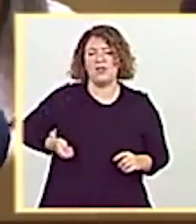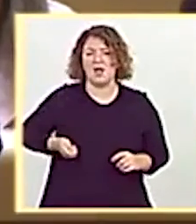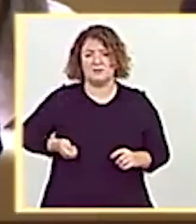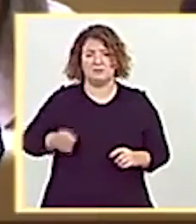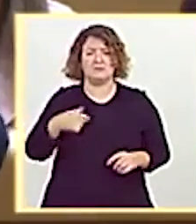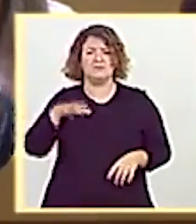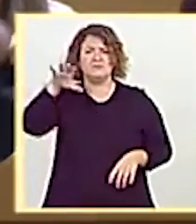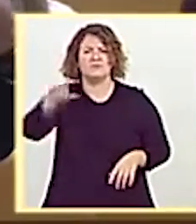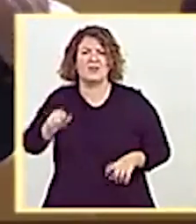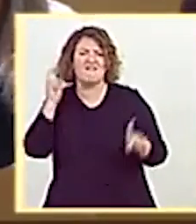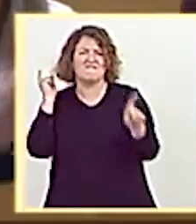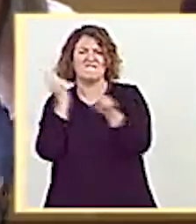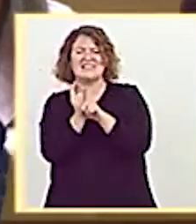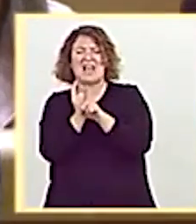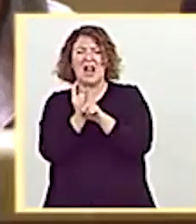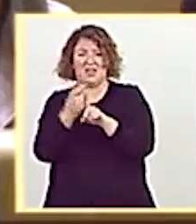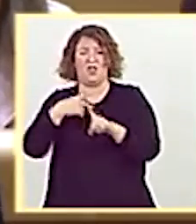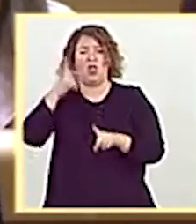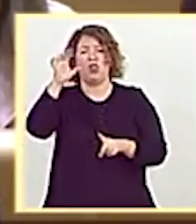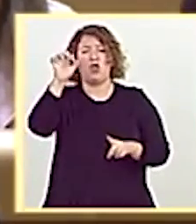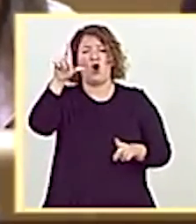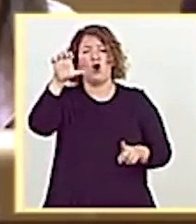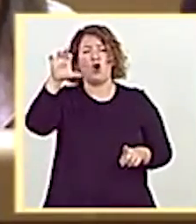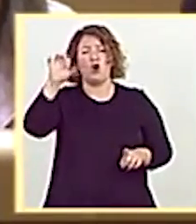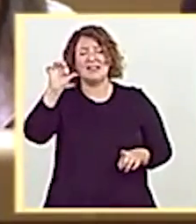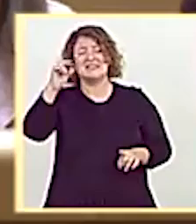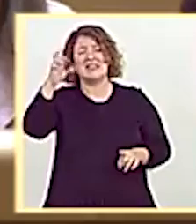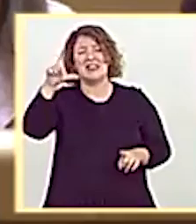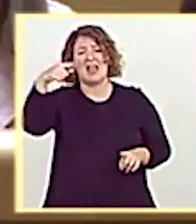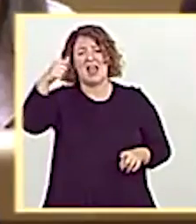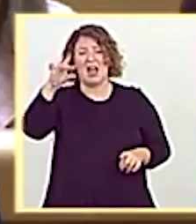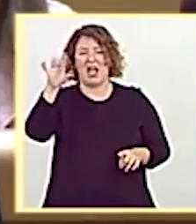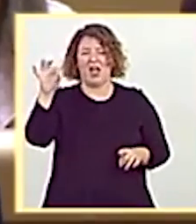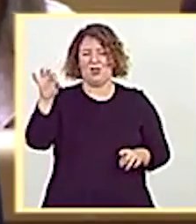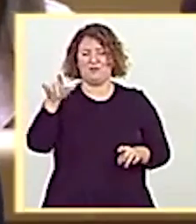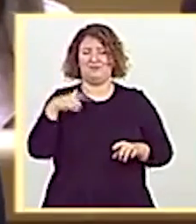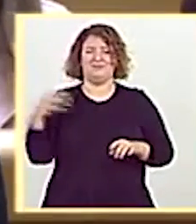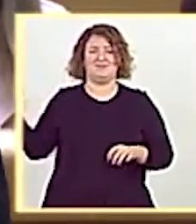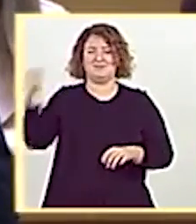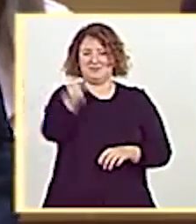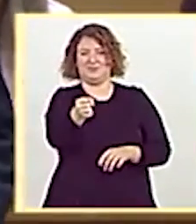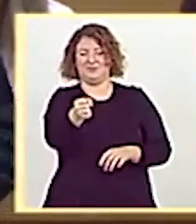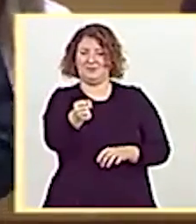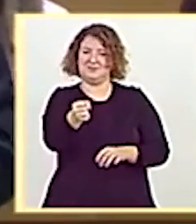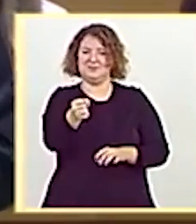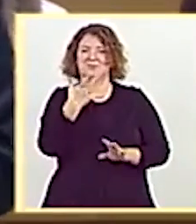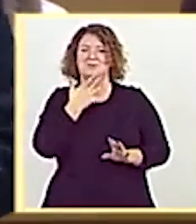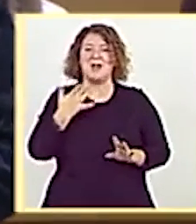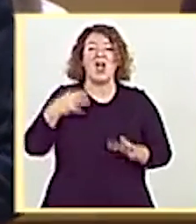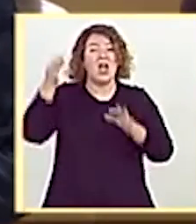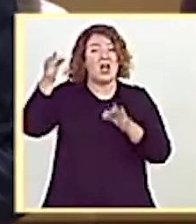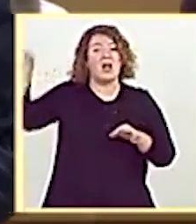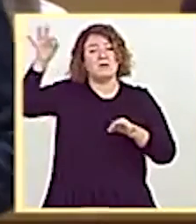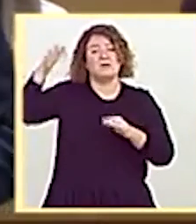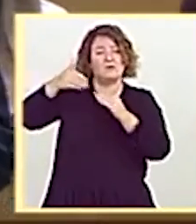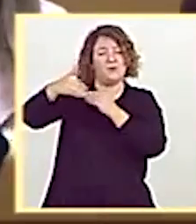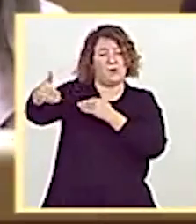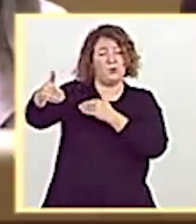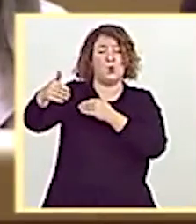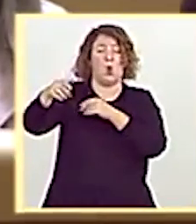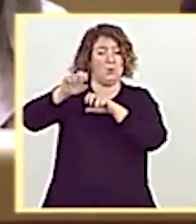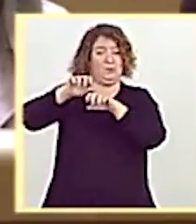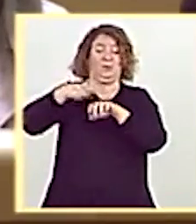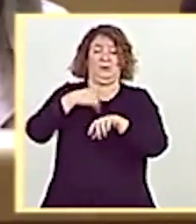Fiscalía poniendo al frente de la Irma nada menos que a doña Dolores Delgado, para cubrirle bien las espaldas al señor Iglesias ante el negro horizonte penal que tiene